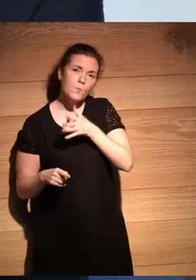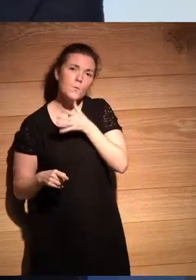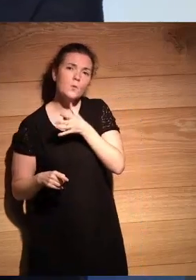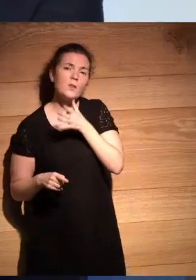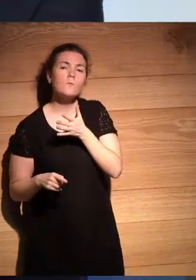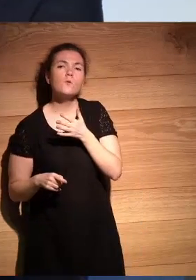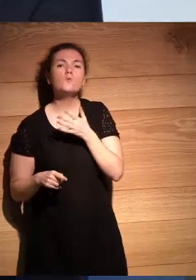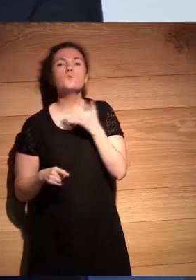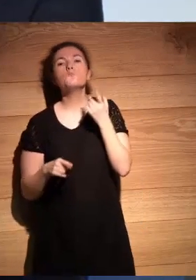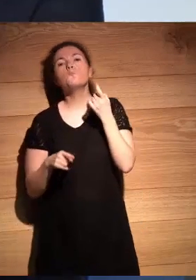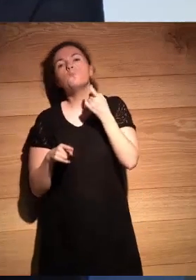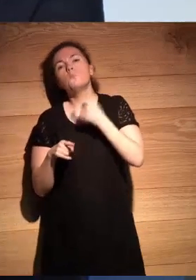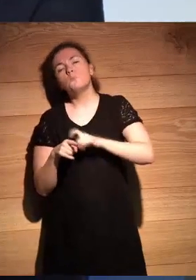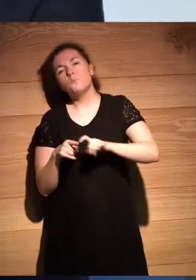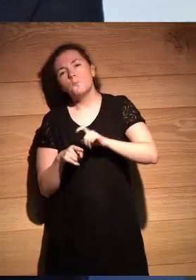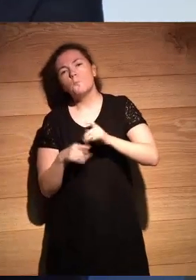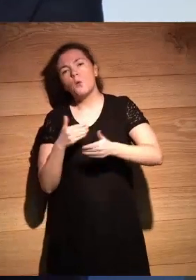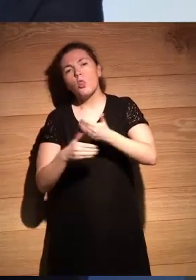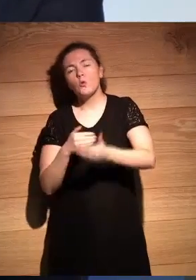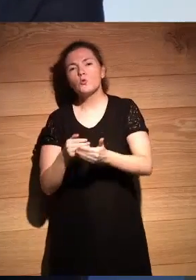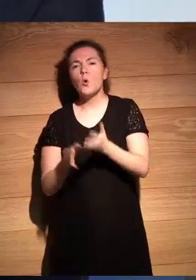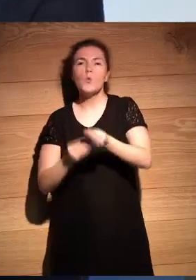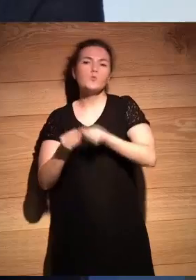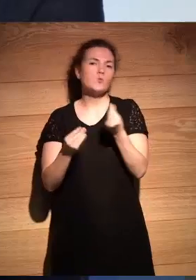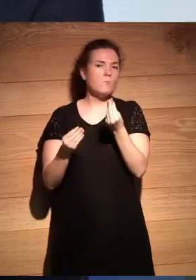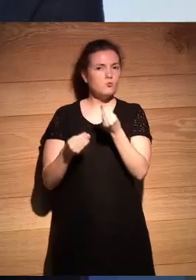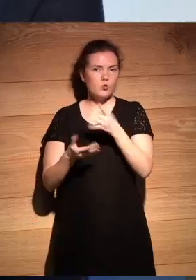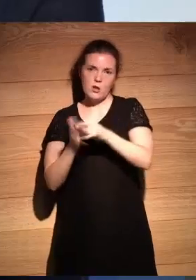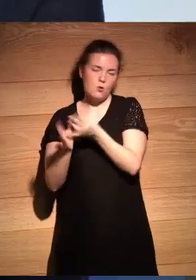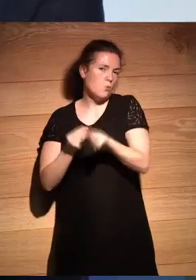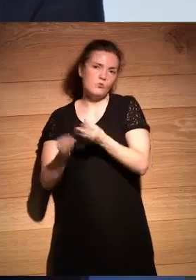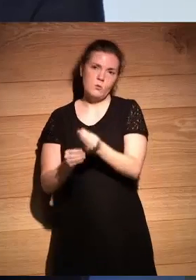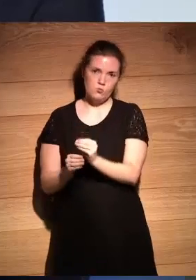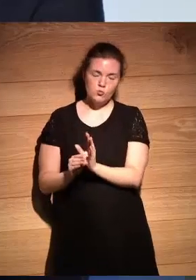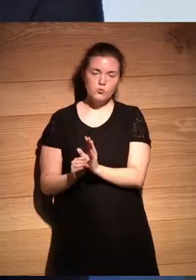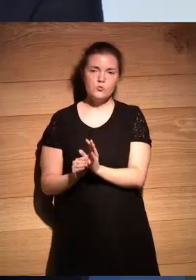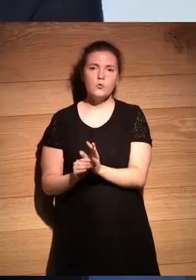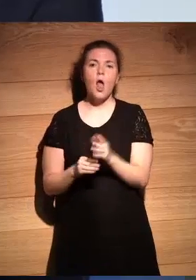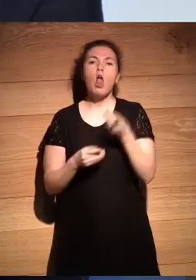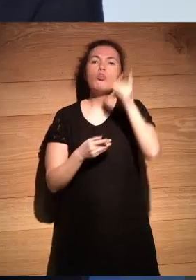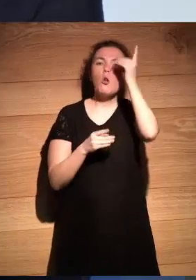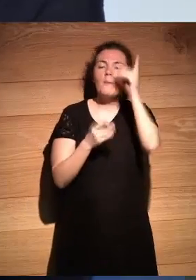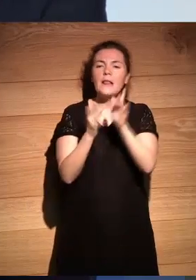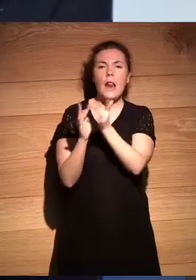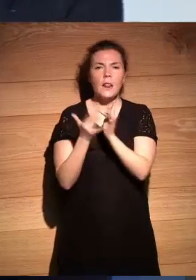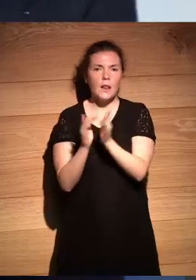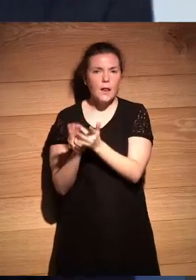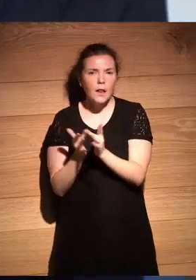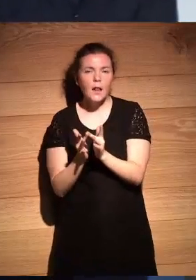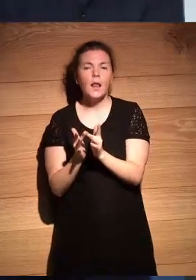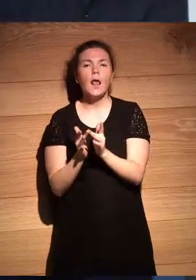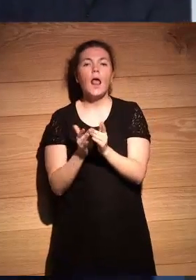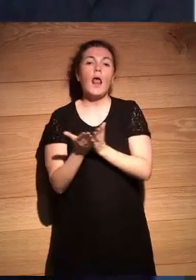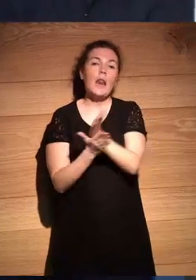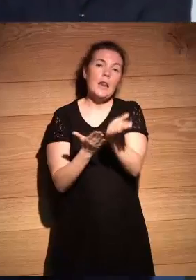un bueno es un tipo de producto que está poco explotado desde un punto de vista tecnológico el documental interactivo lineal